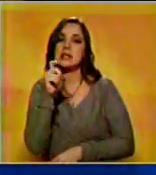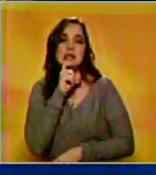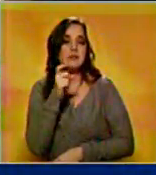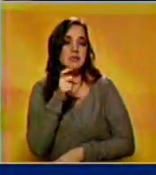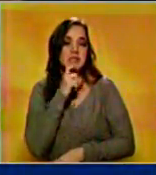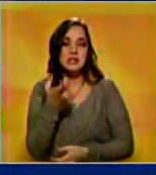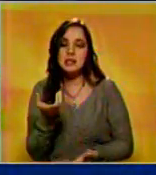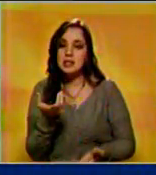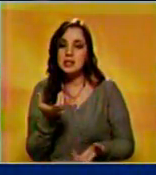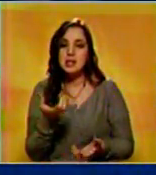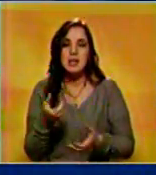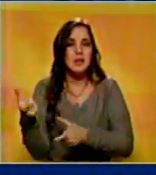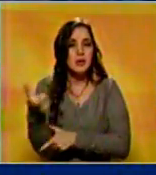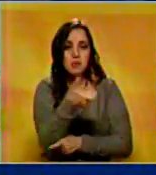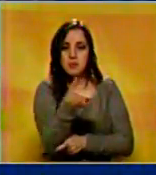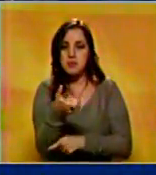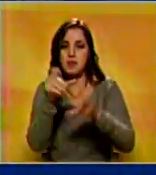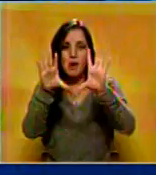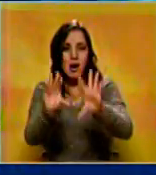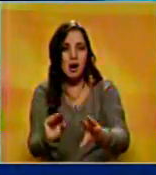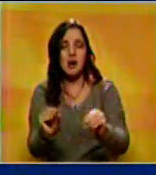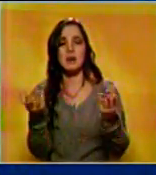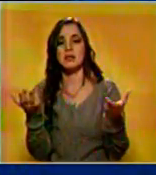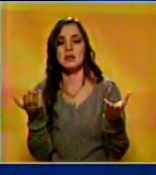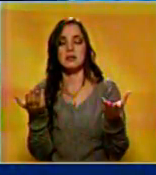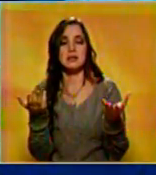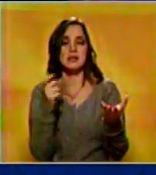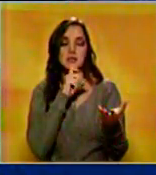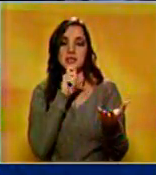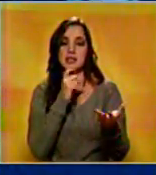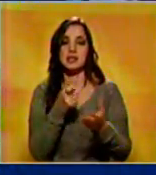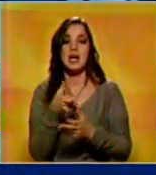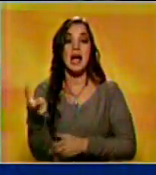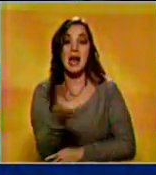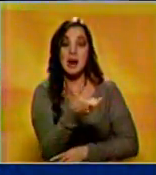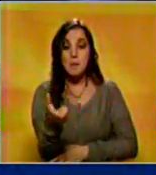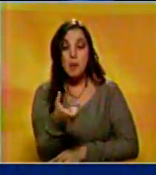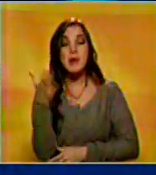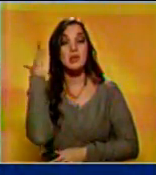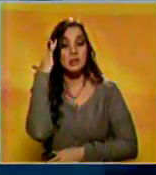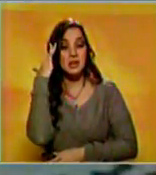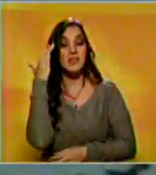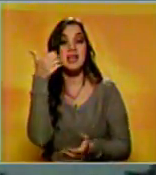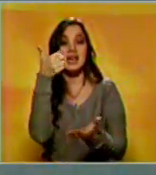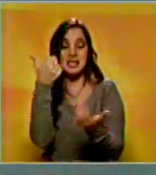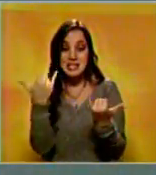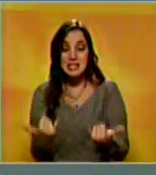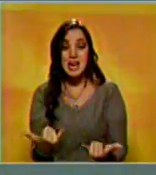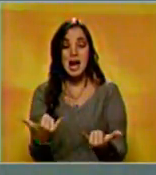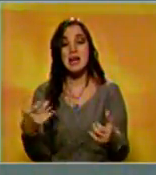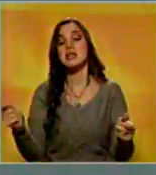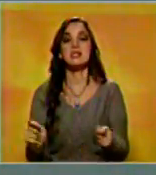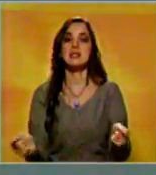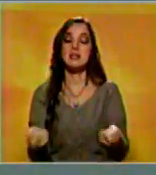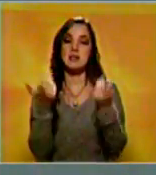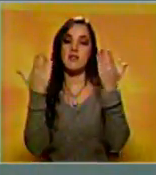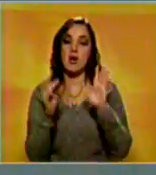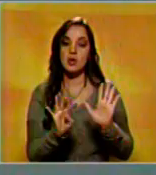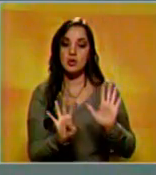las labores de extinción del fuego. En el Servicio Nacional de Bomberos se confirmó que se han recuperado hasta el momento